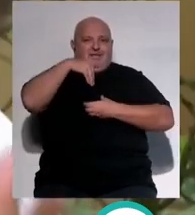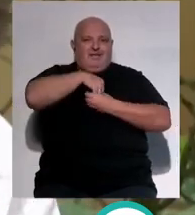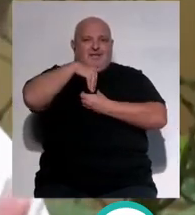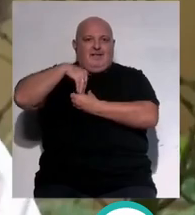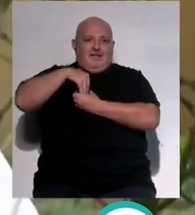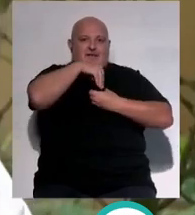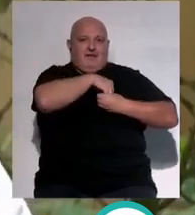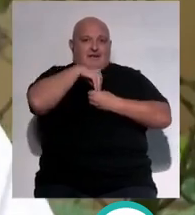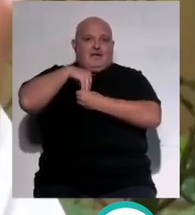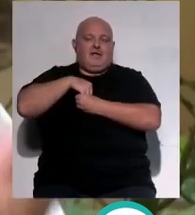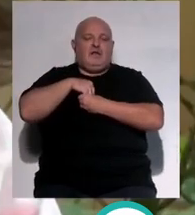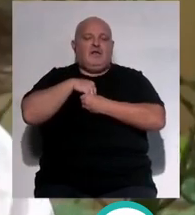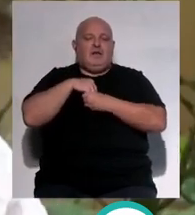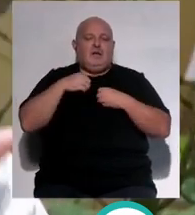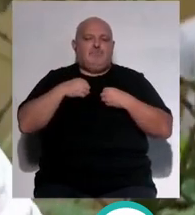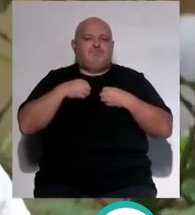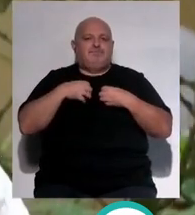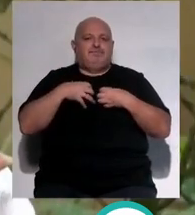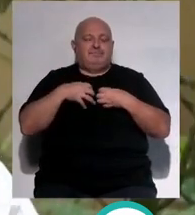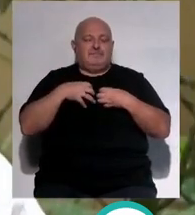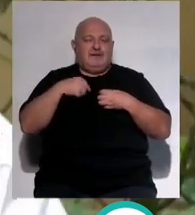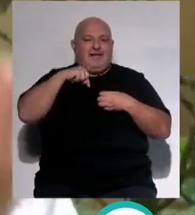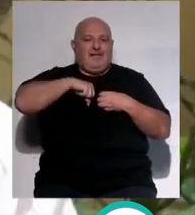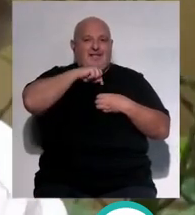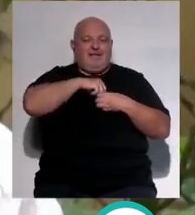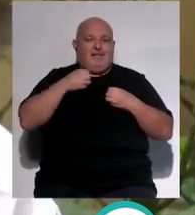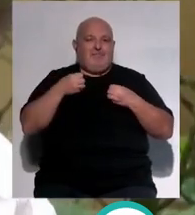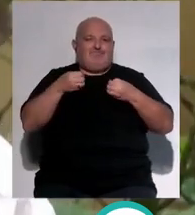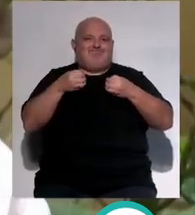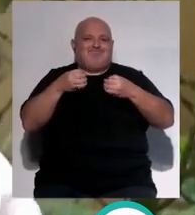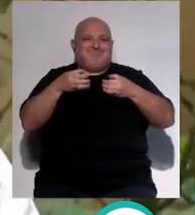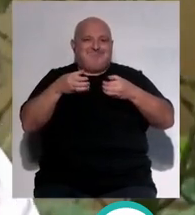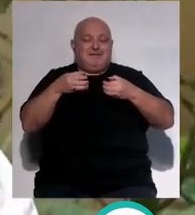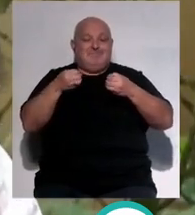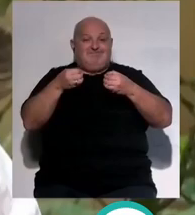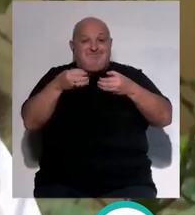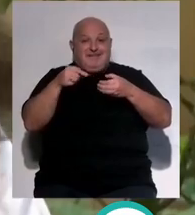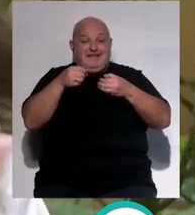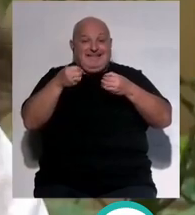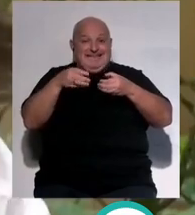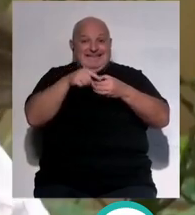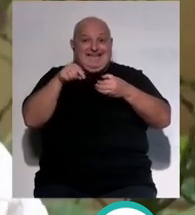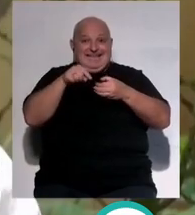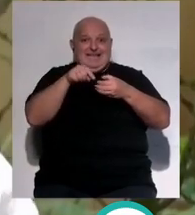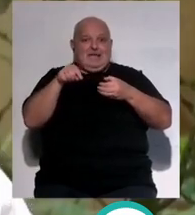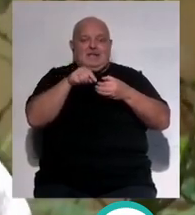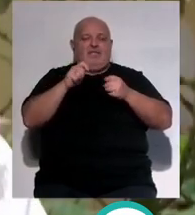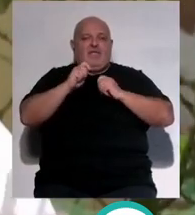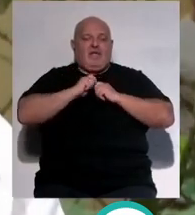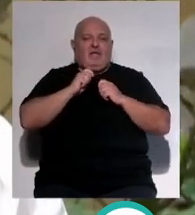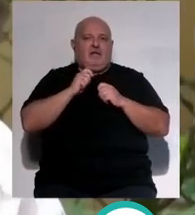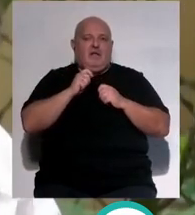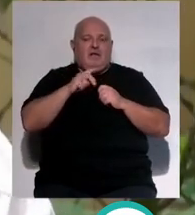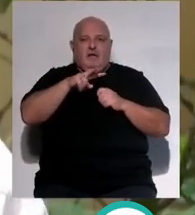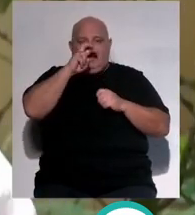bronquio de bronquio, produce una inflamación de las vías respiratorias inferiores y esa inflamación puede producir